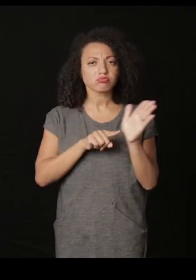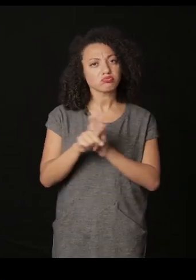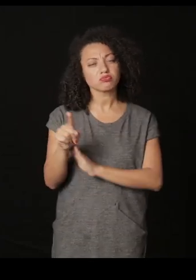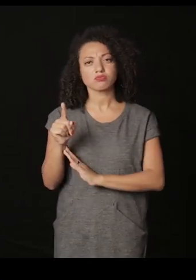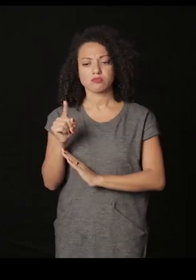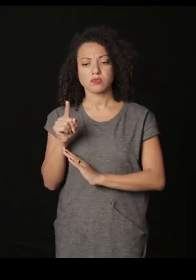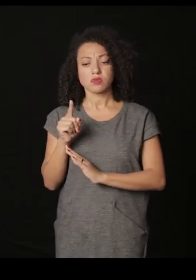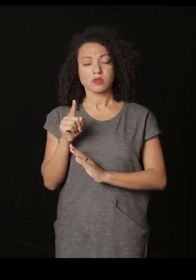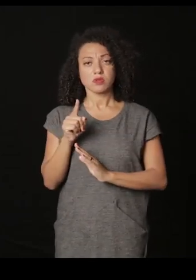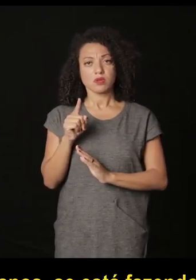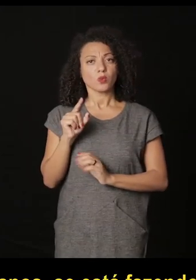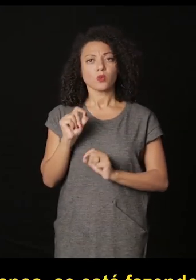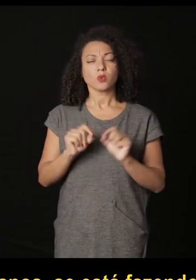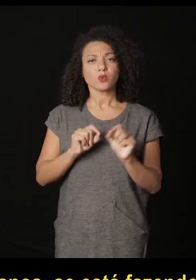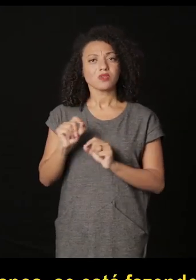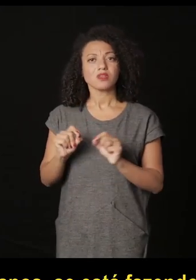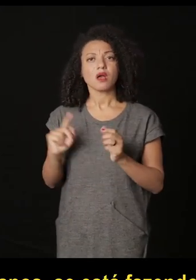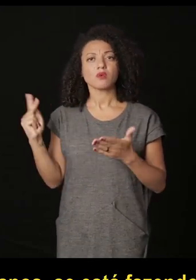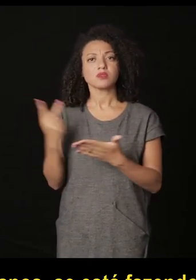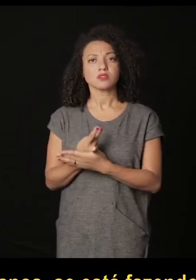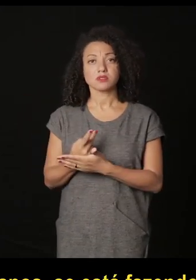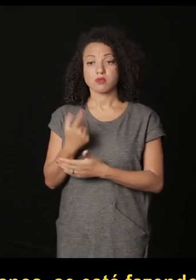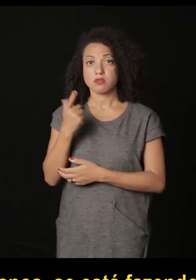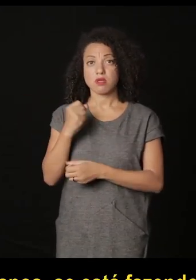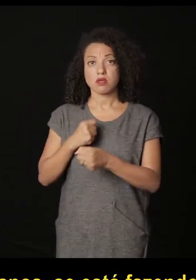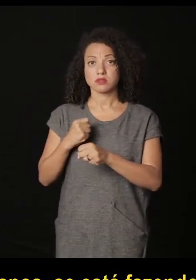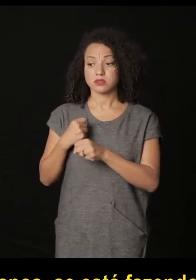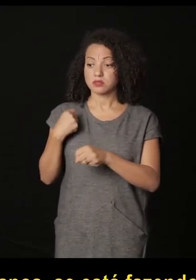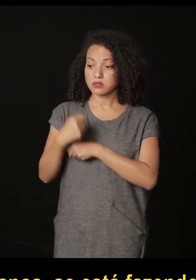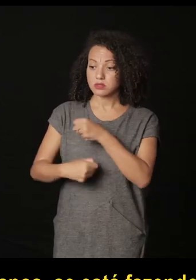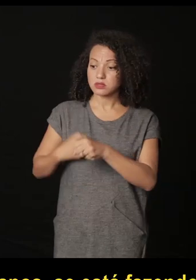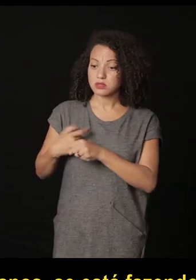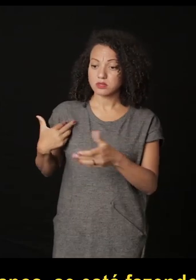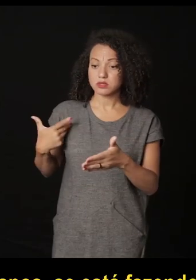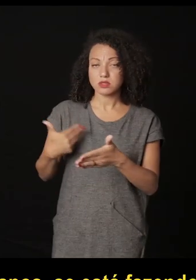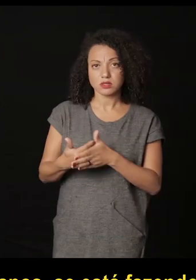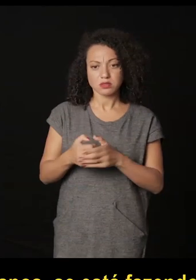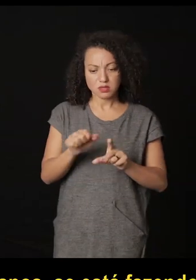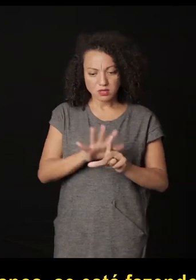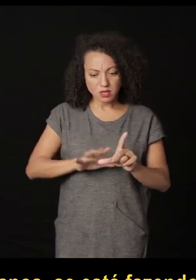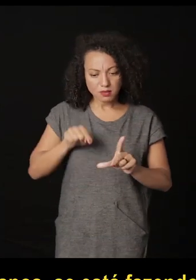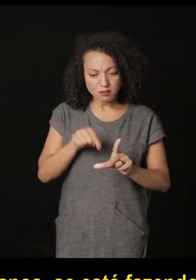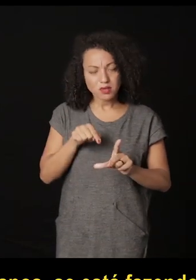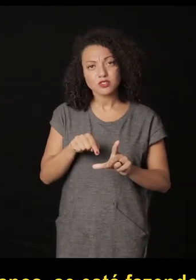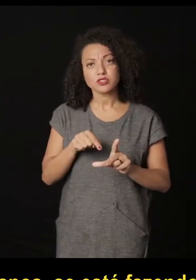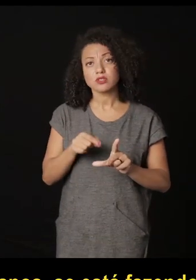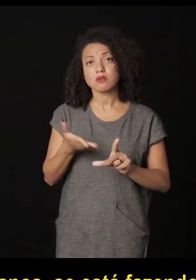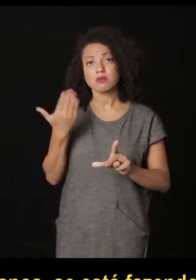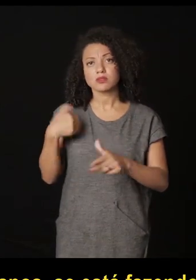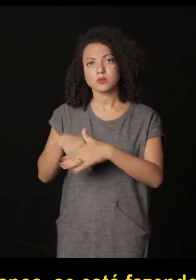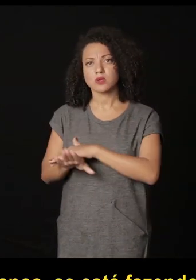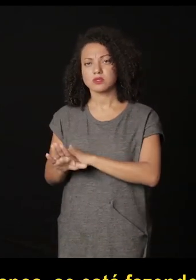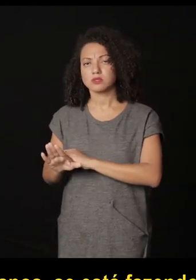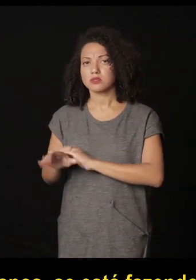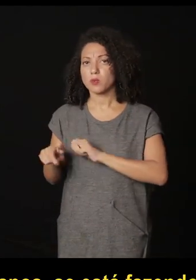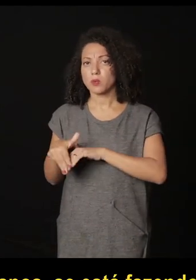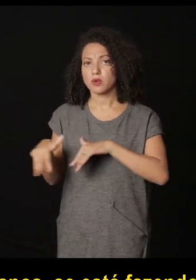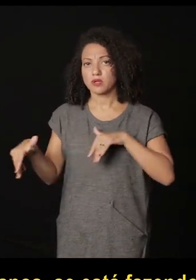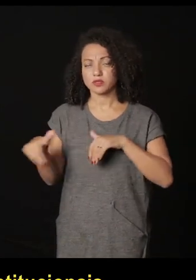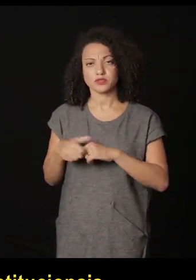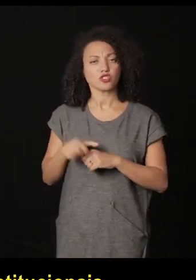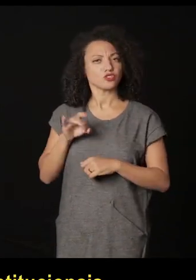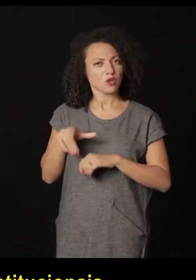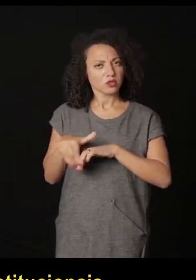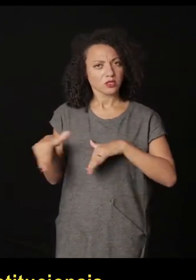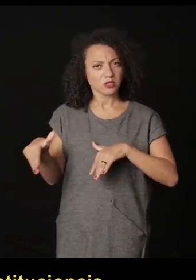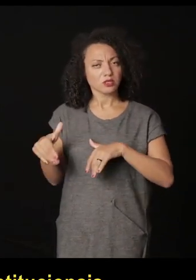platiqué con Claudí precisamente que es lo que desde México en los últimos 10 años se ha estado haciendo a partir de esta fotografía de archivo